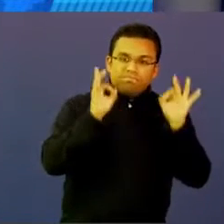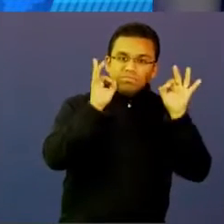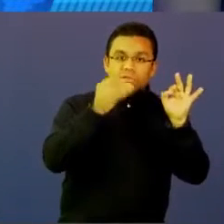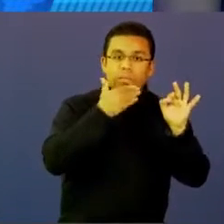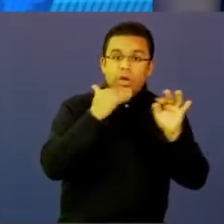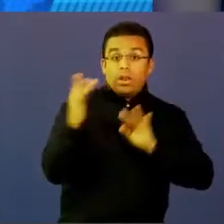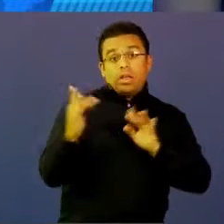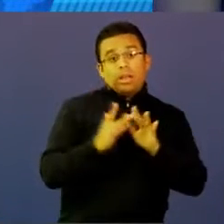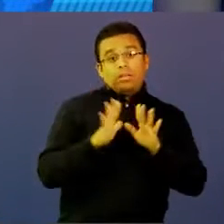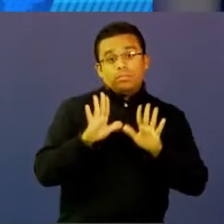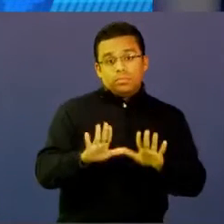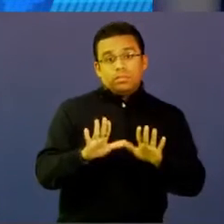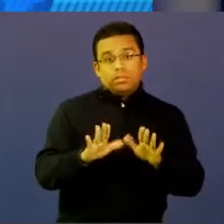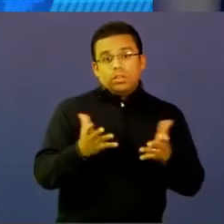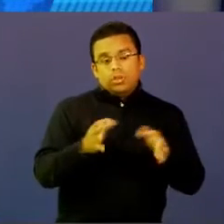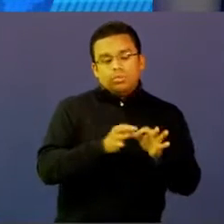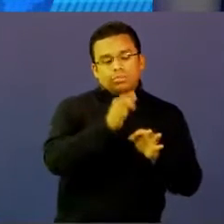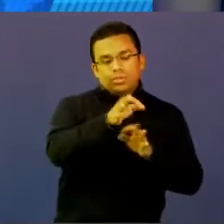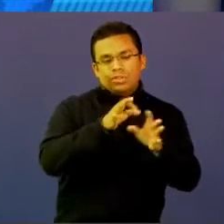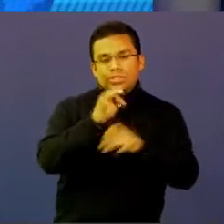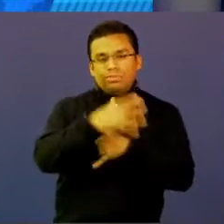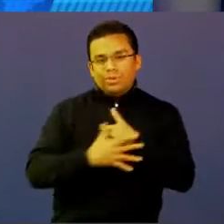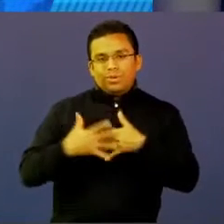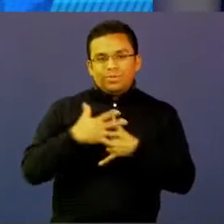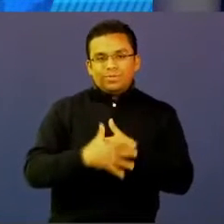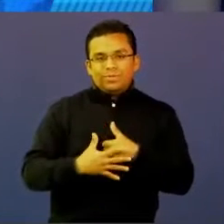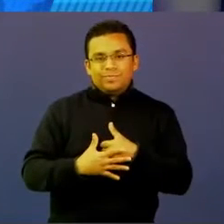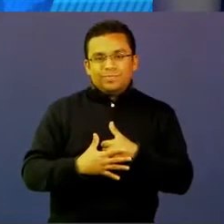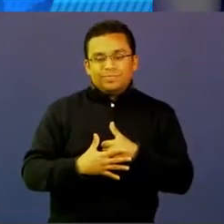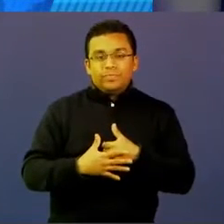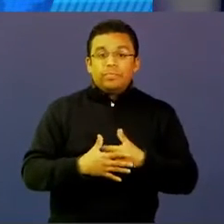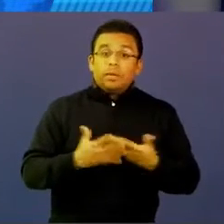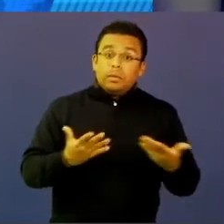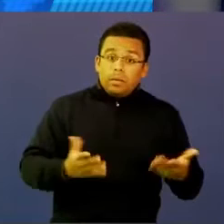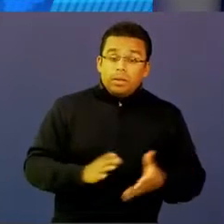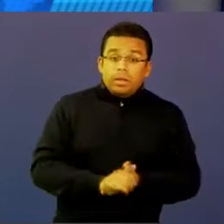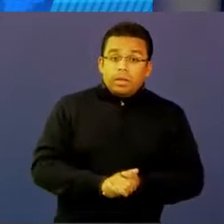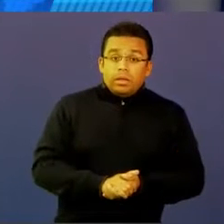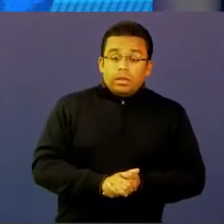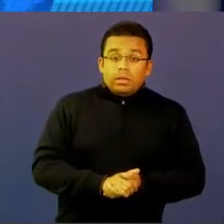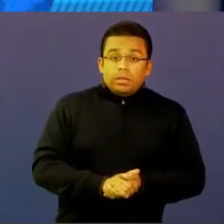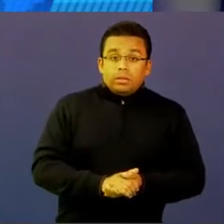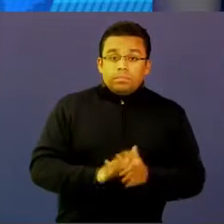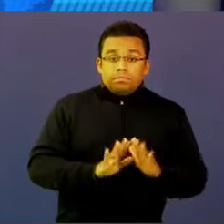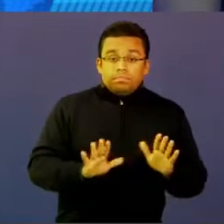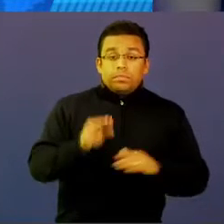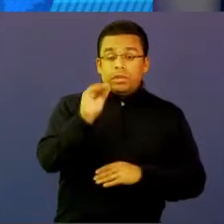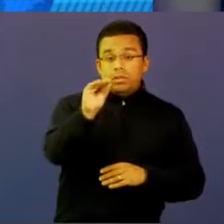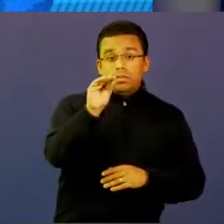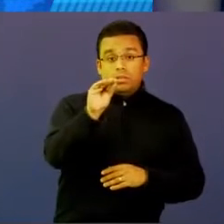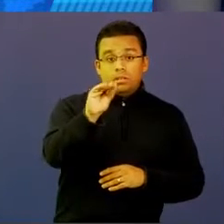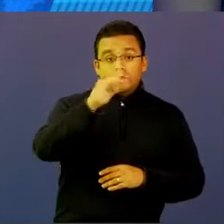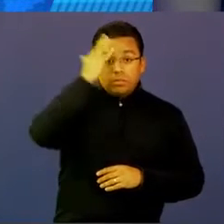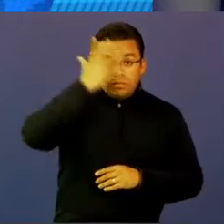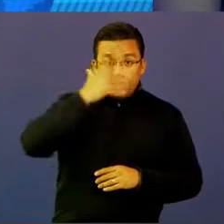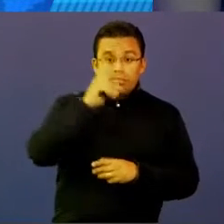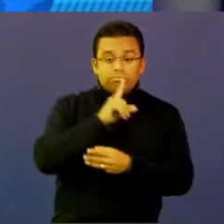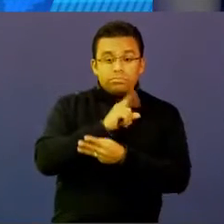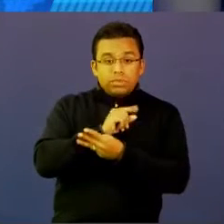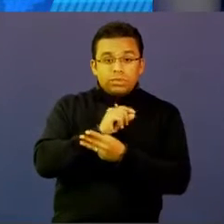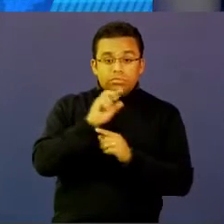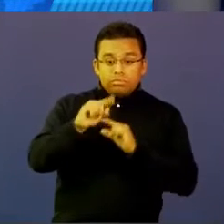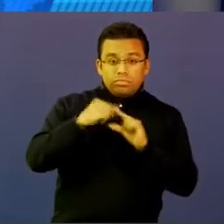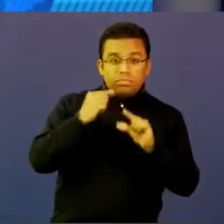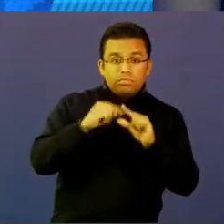oportunas para los municipios del país. Pues a todos, nuestras redes sociales reciben sus preguntas. Tal vez